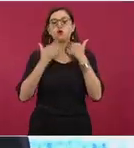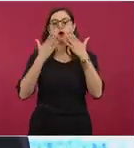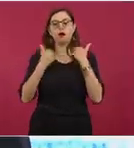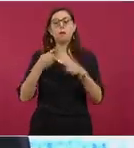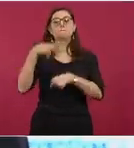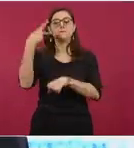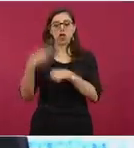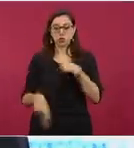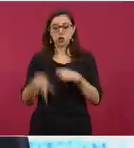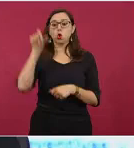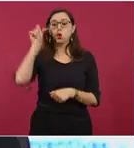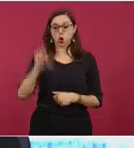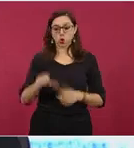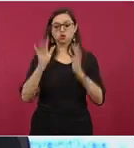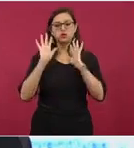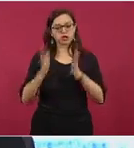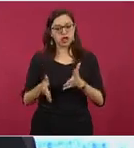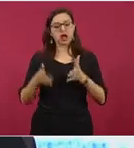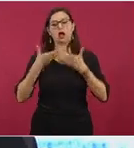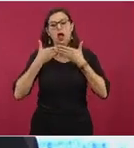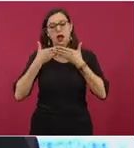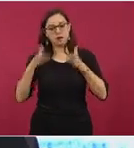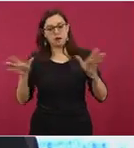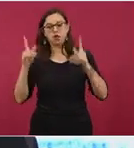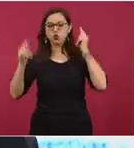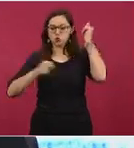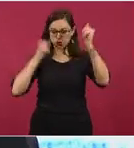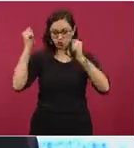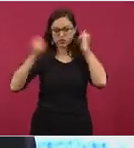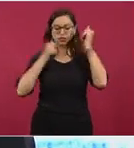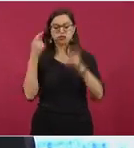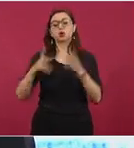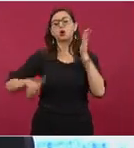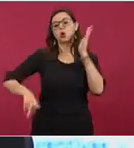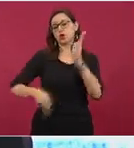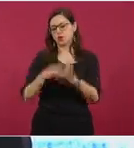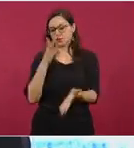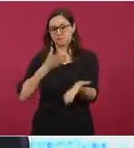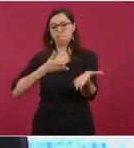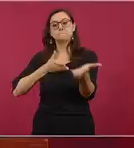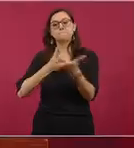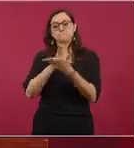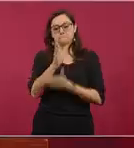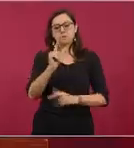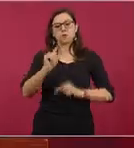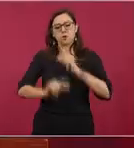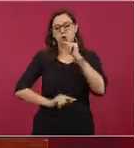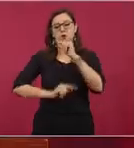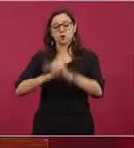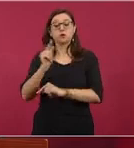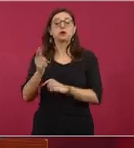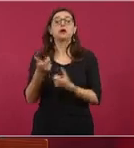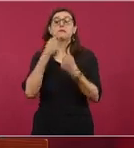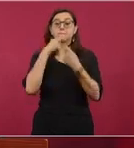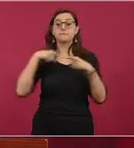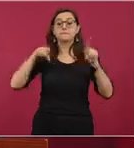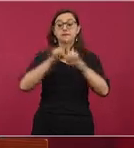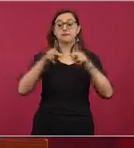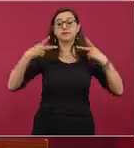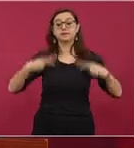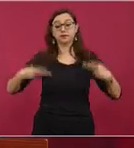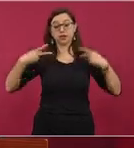a las embarcaciones turísticas de una forma parcial y dando sugerencias a todos los visitantes